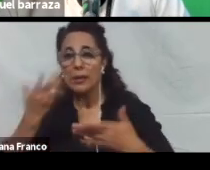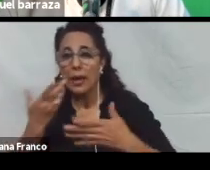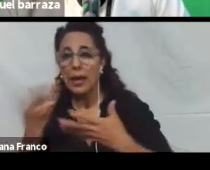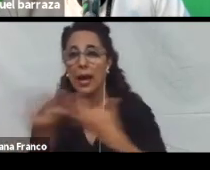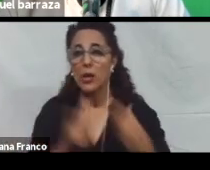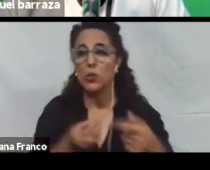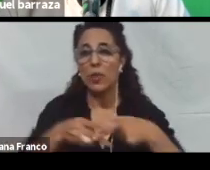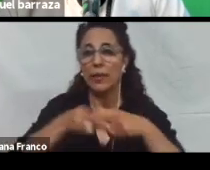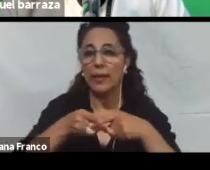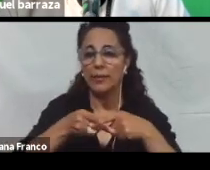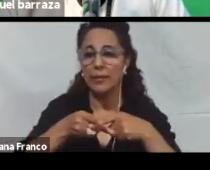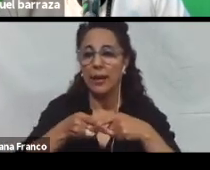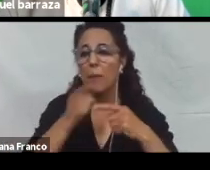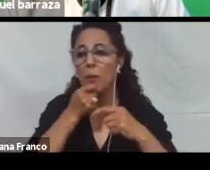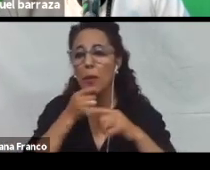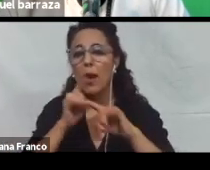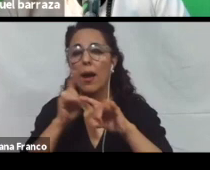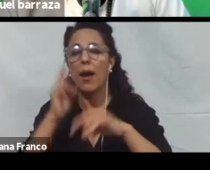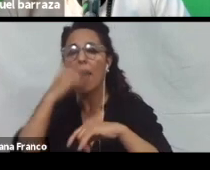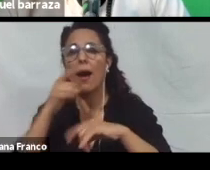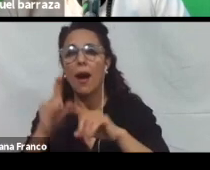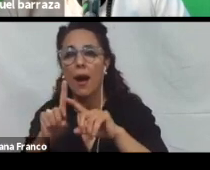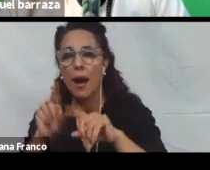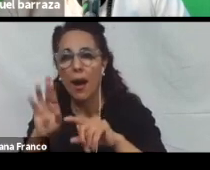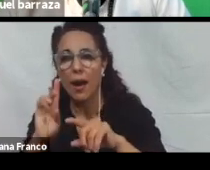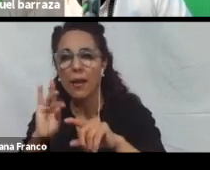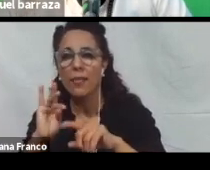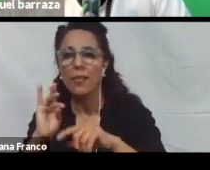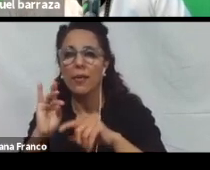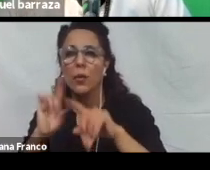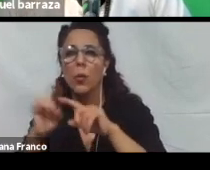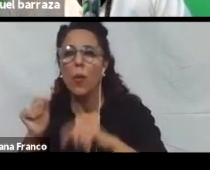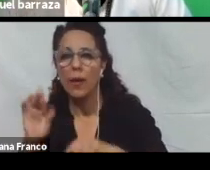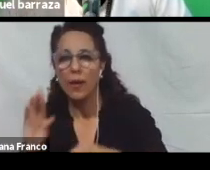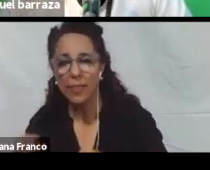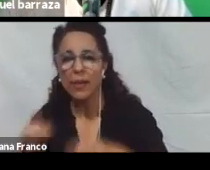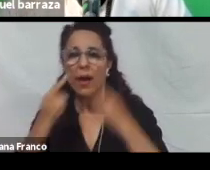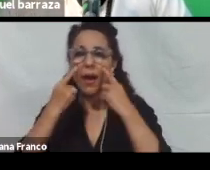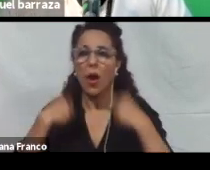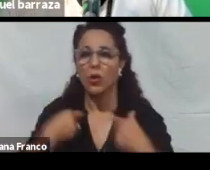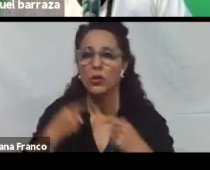hardware de asistencia, switch, teclados en pantalla, reconocimiento de voz.